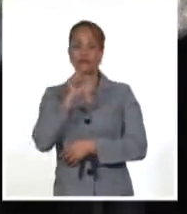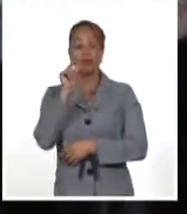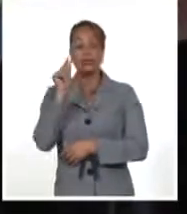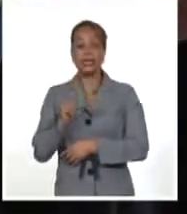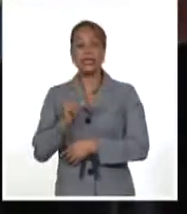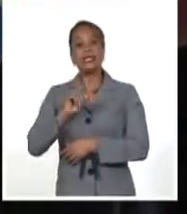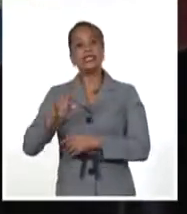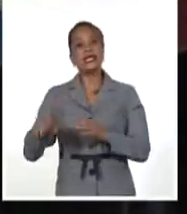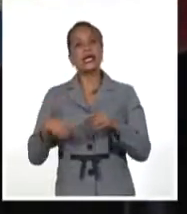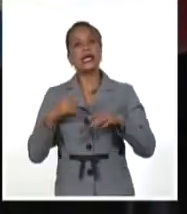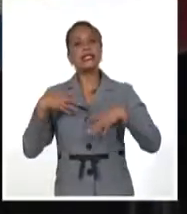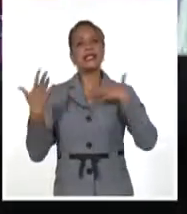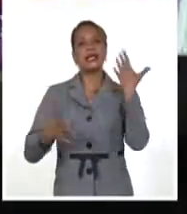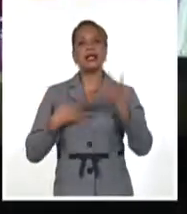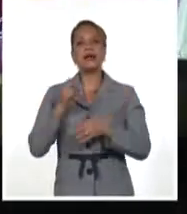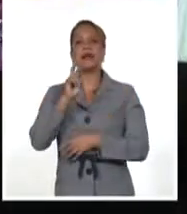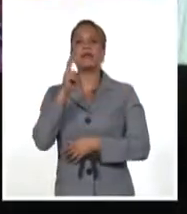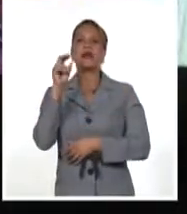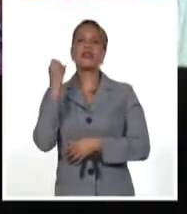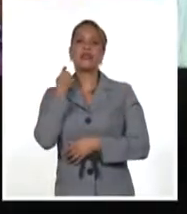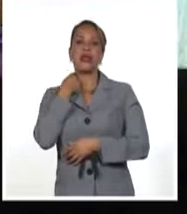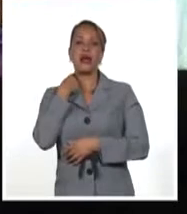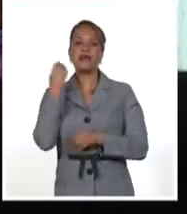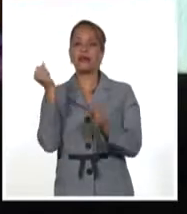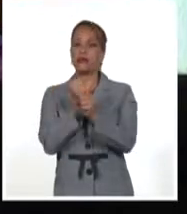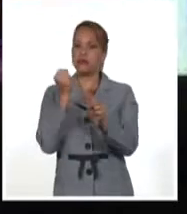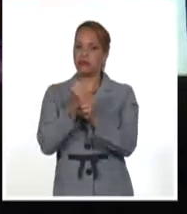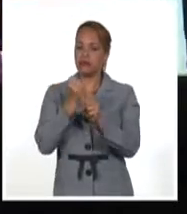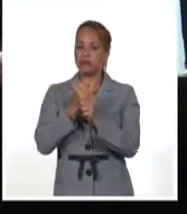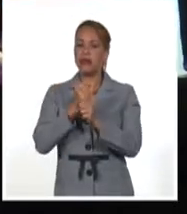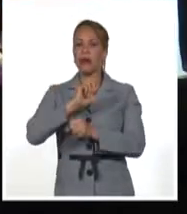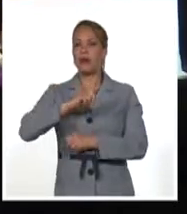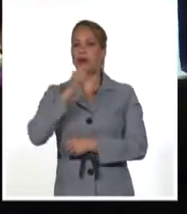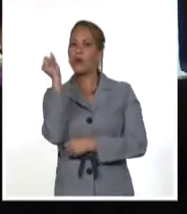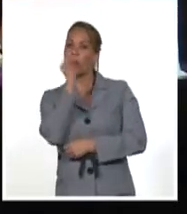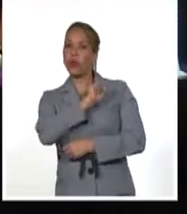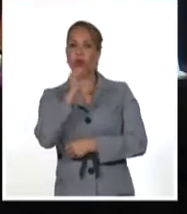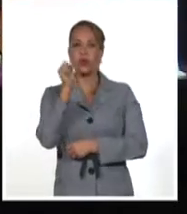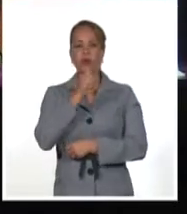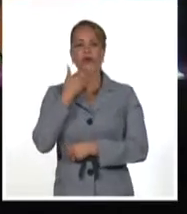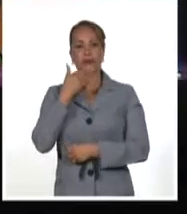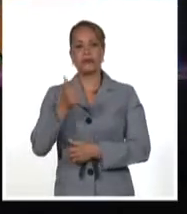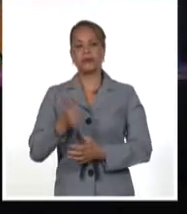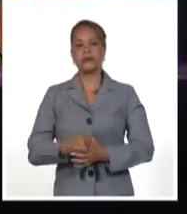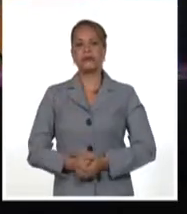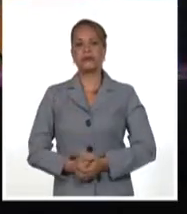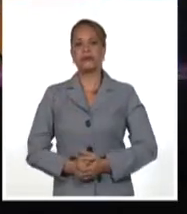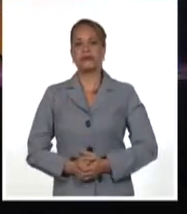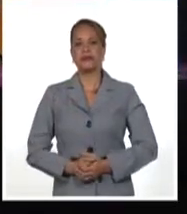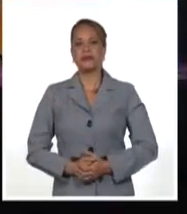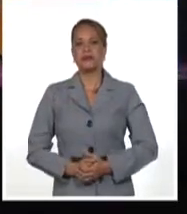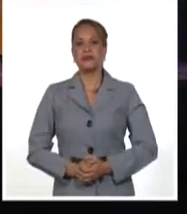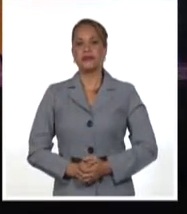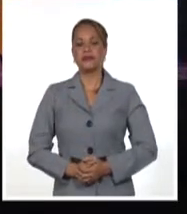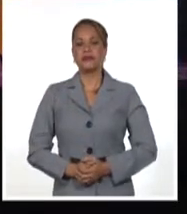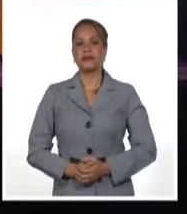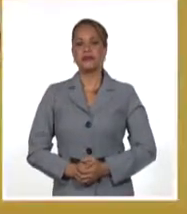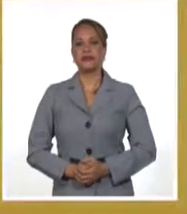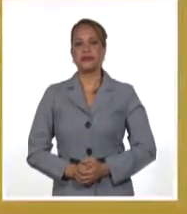celebra así sus más de dos décadas de trabajo. Desde Holguín, Jorge Pérez, Bernardo Cabrera y Melisa del Cerro para el Sistema Informativo.